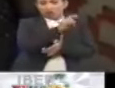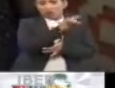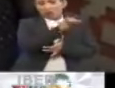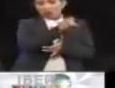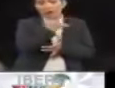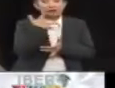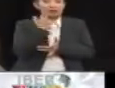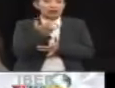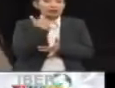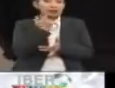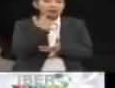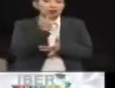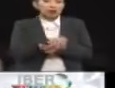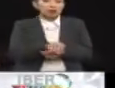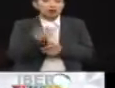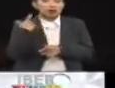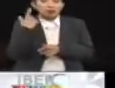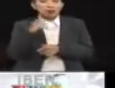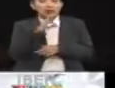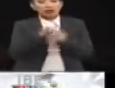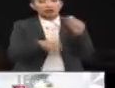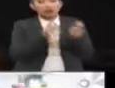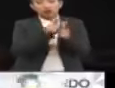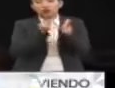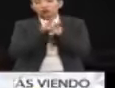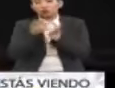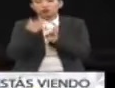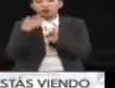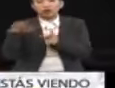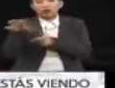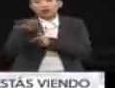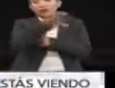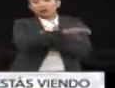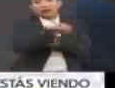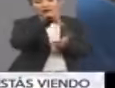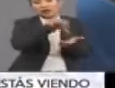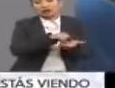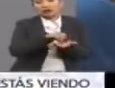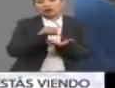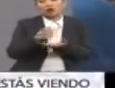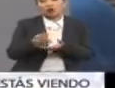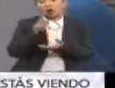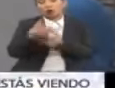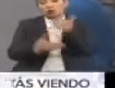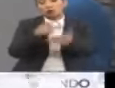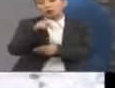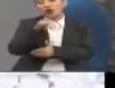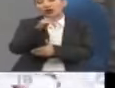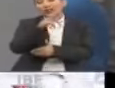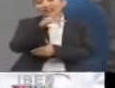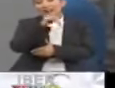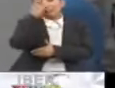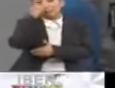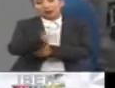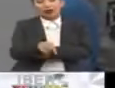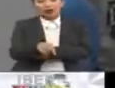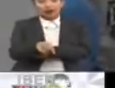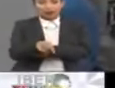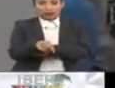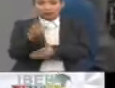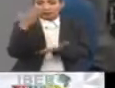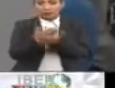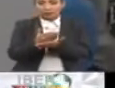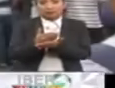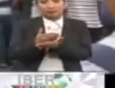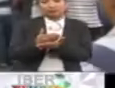intentar, pues, agrupar a todas las fuerzas políticas de centro o progresistas, pues, para intentar frenar a